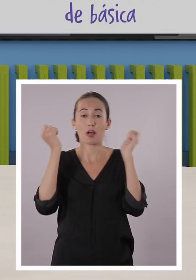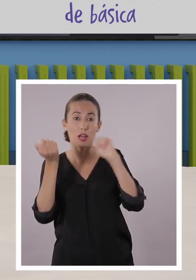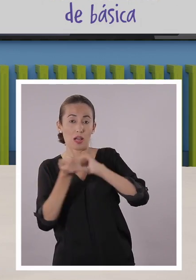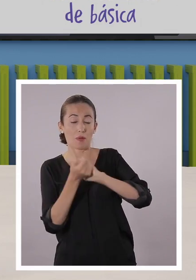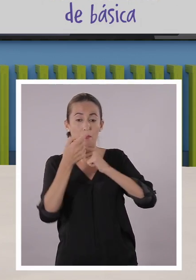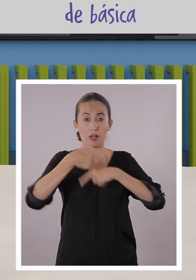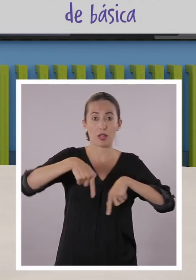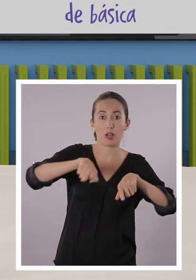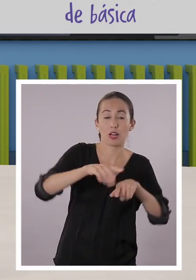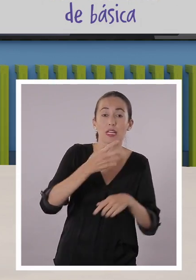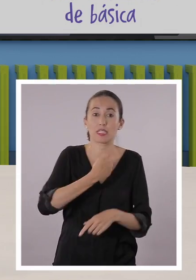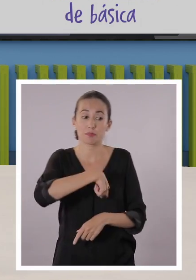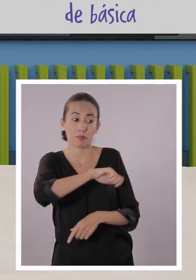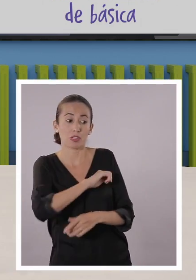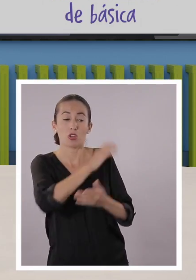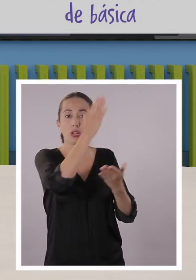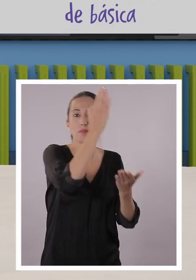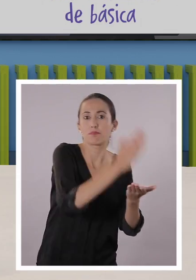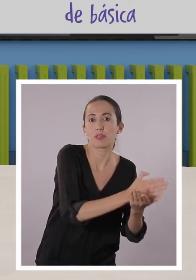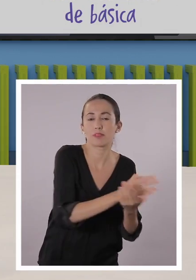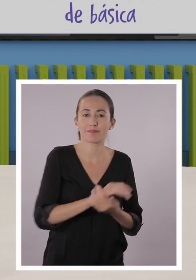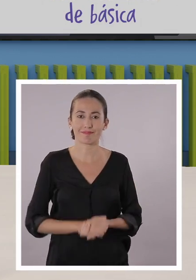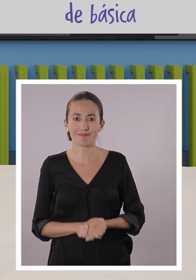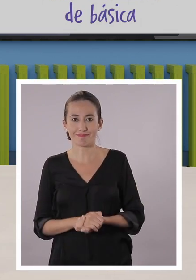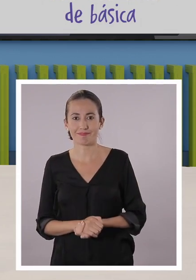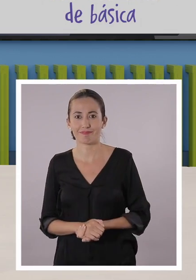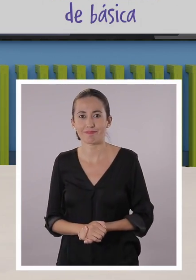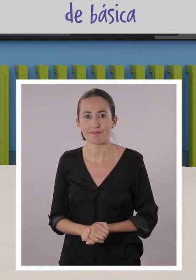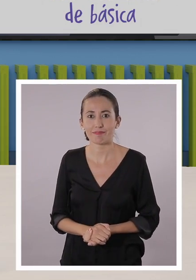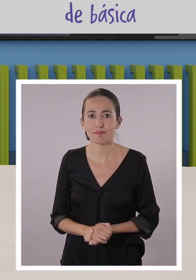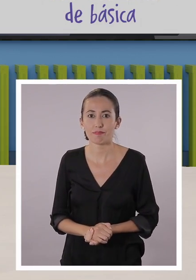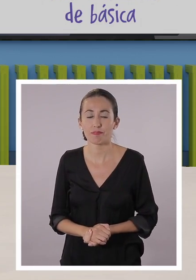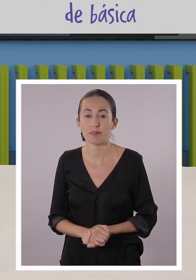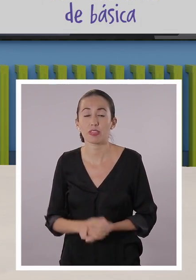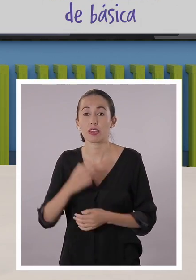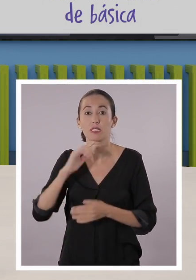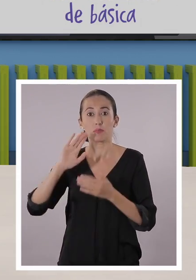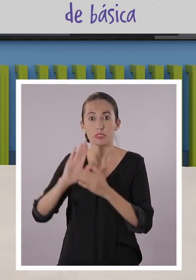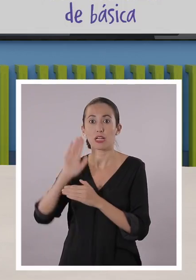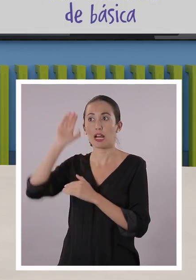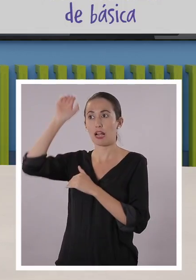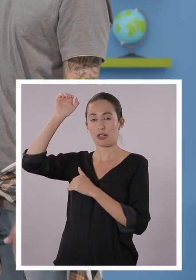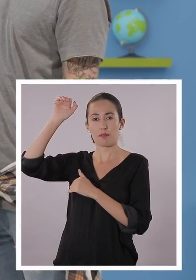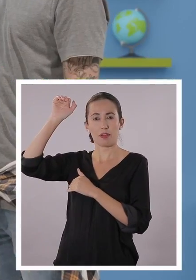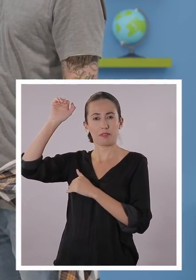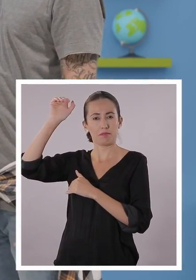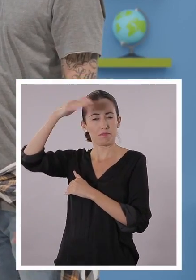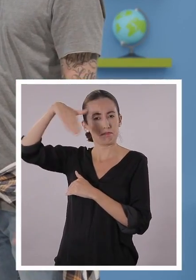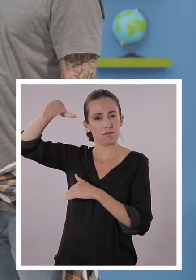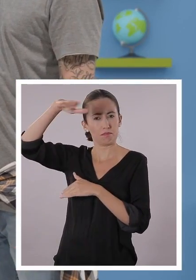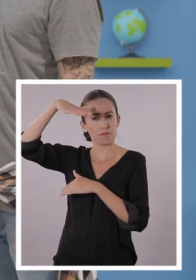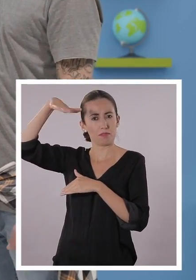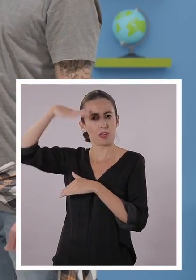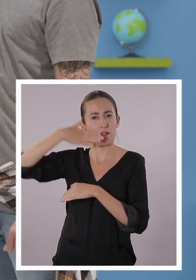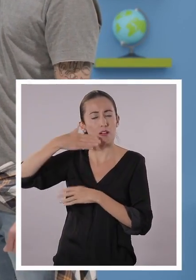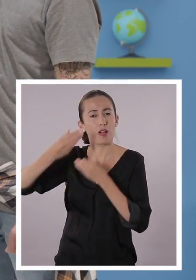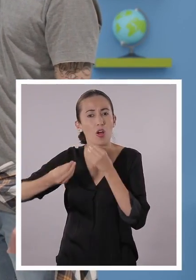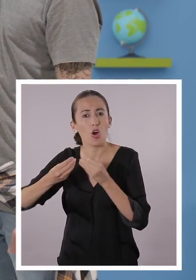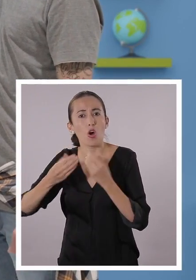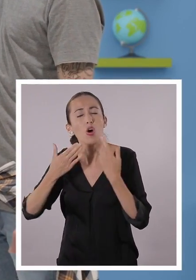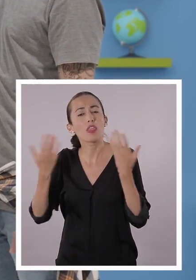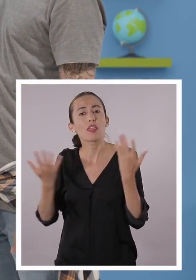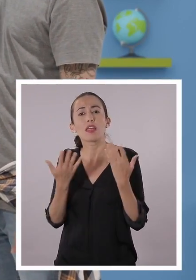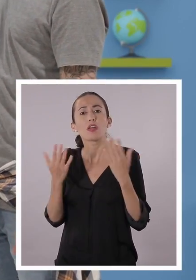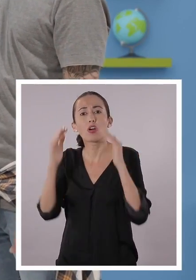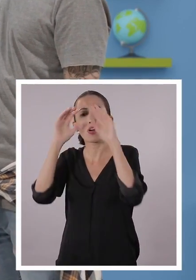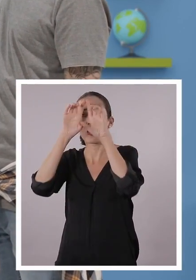termina el dominio español. Correcto. Ahora, vamos hacia arriba. Vamos a la parte de arriba. ¿Qué le contiene o